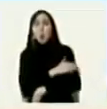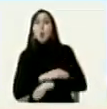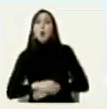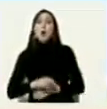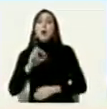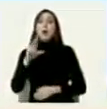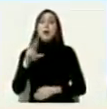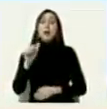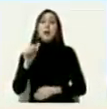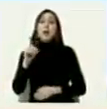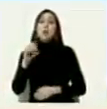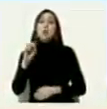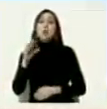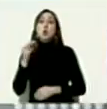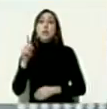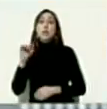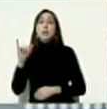Radonque